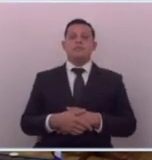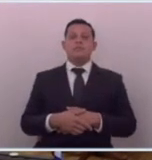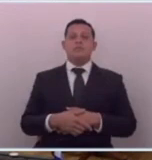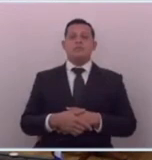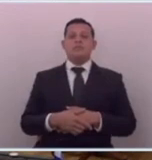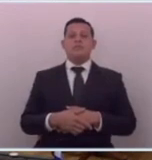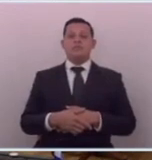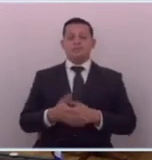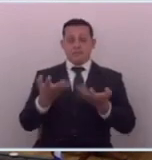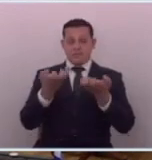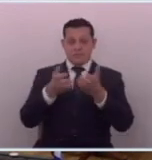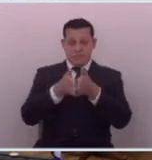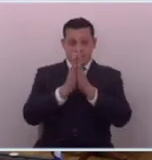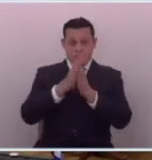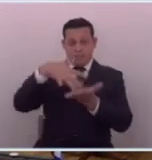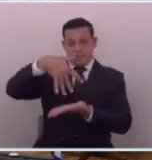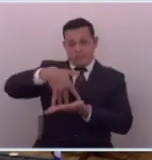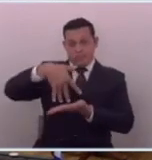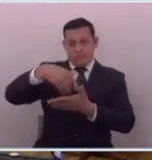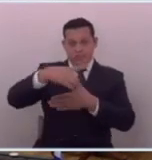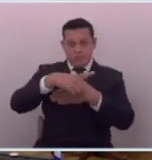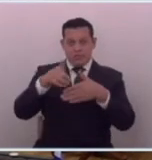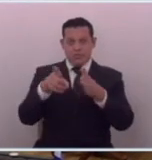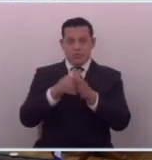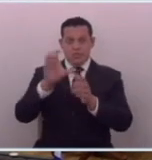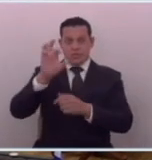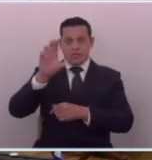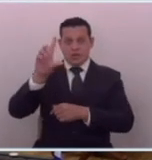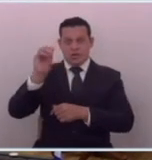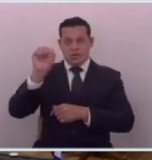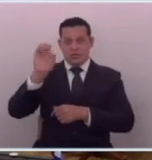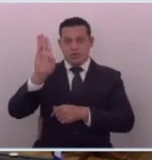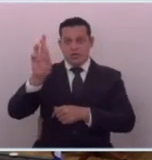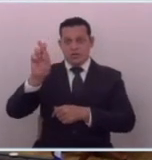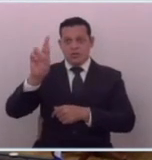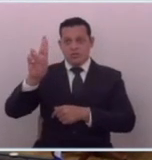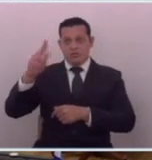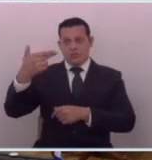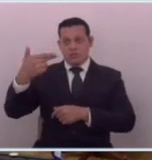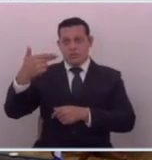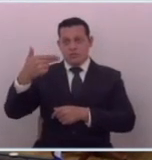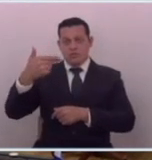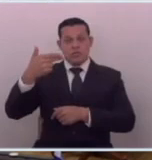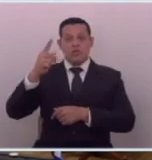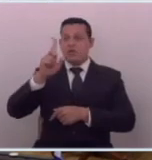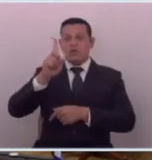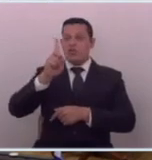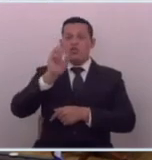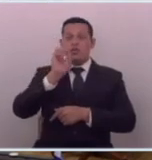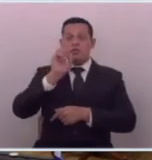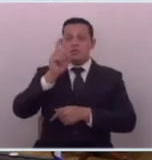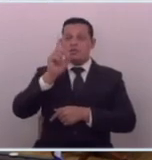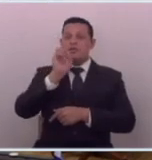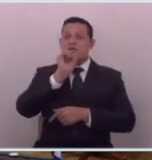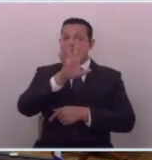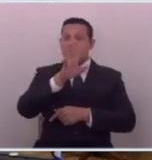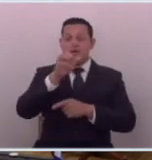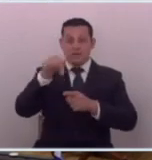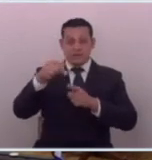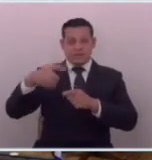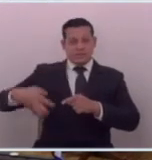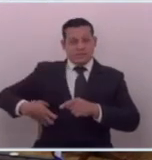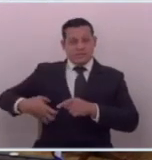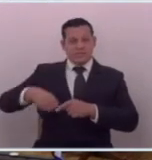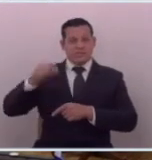quiero pedirle públicamente al diputado Carlos Germán Bruch que se retracta de lo que acaba de decir porque está